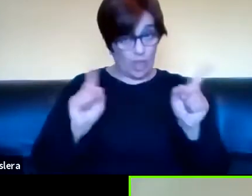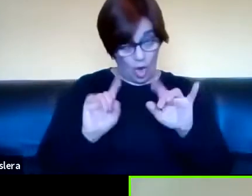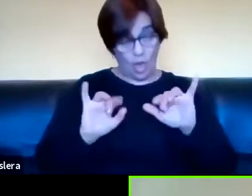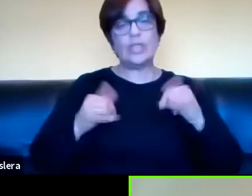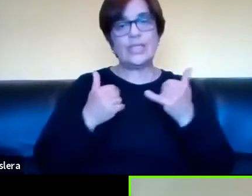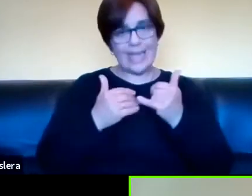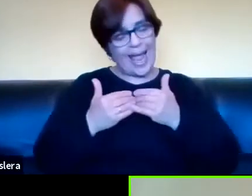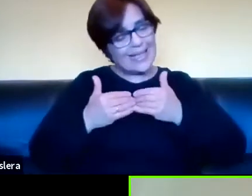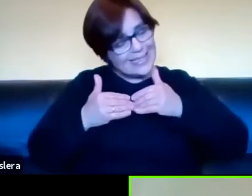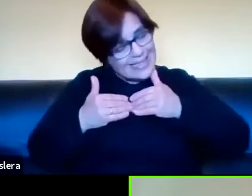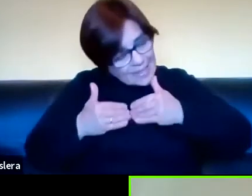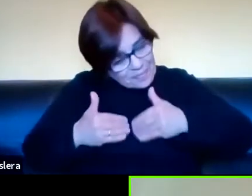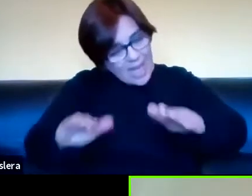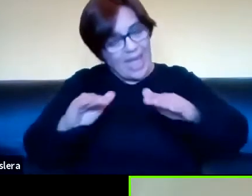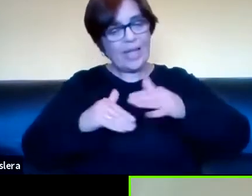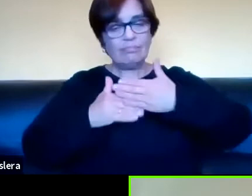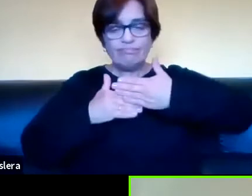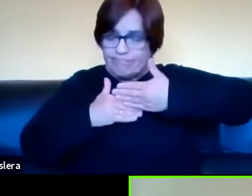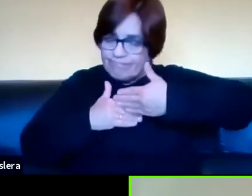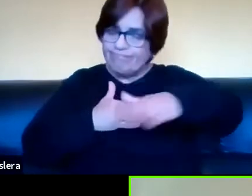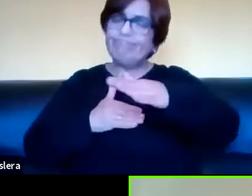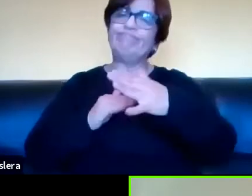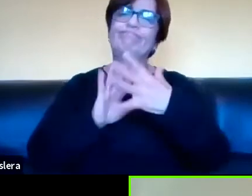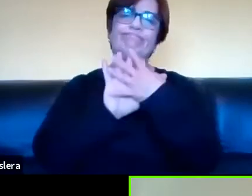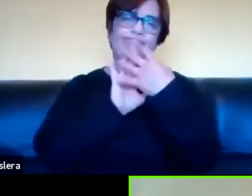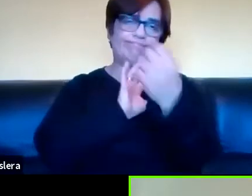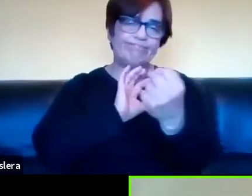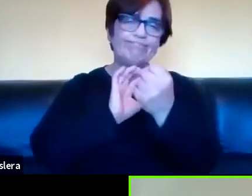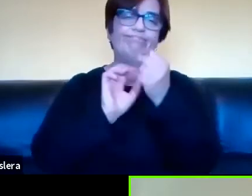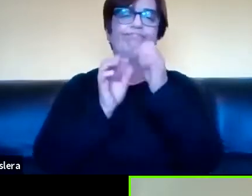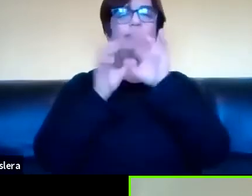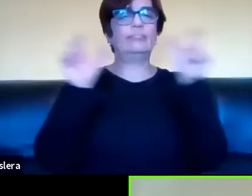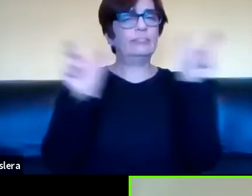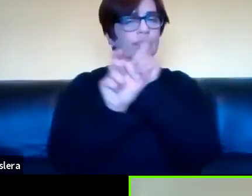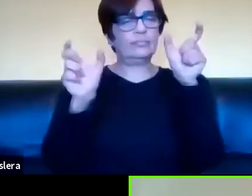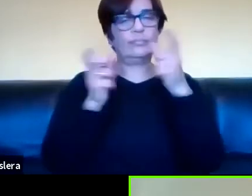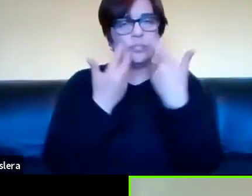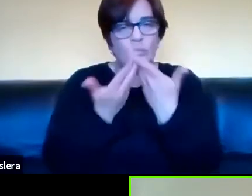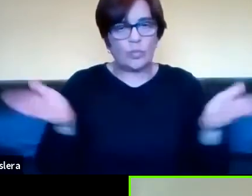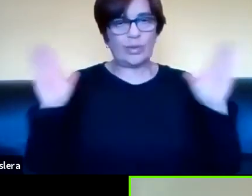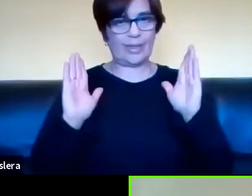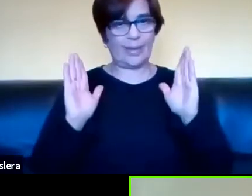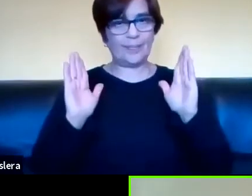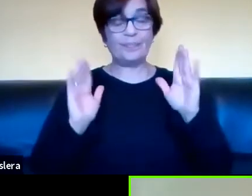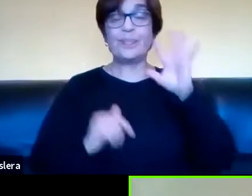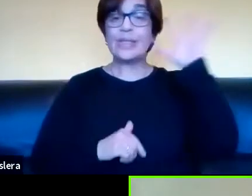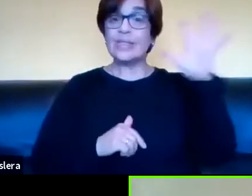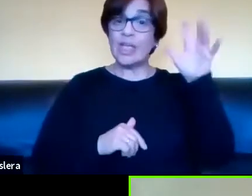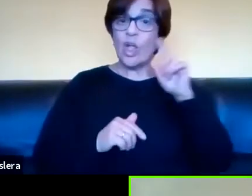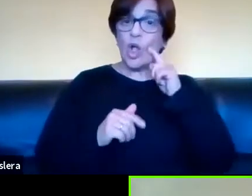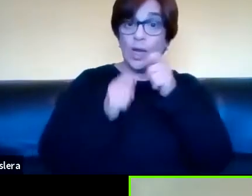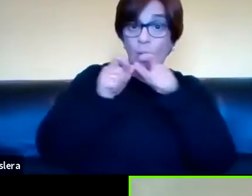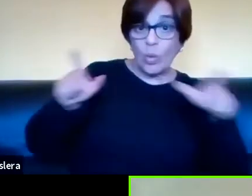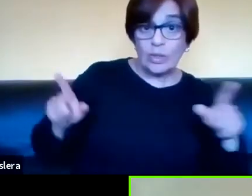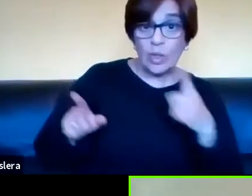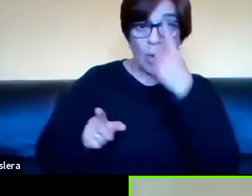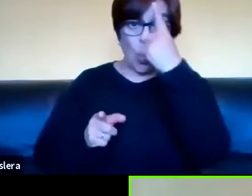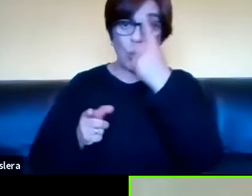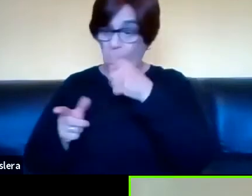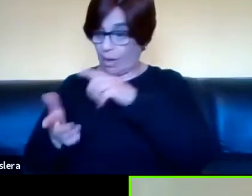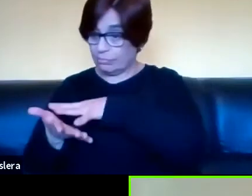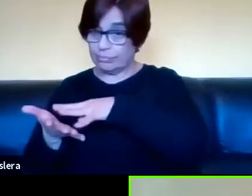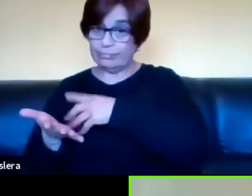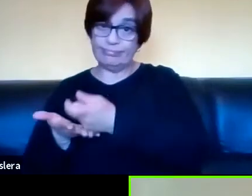descontextualizar los enunciados para el modo sintáctico entonces a nivel psicolingüístico se diferencian en que uno es una tecnología que se internaliza